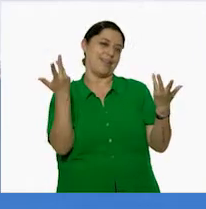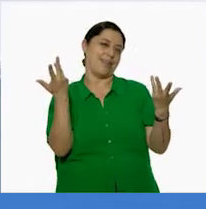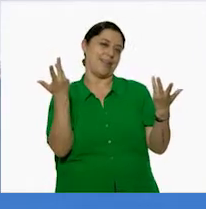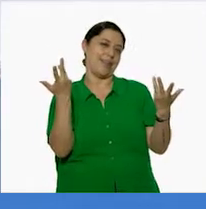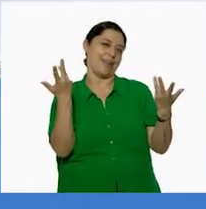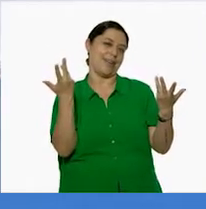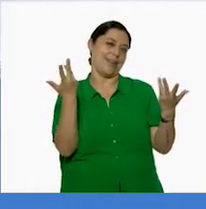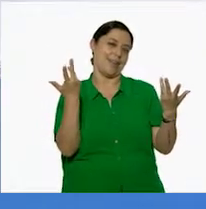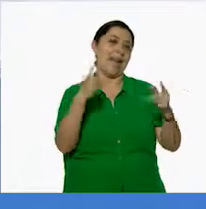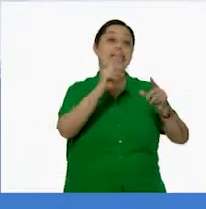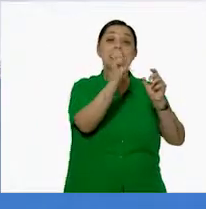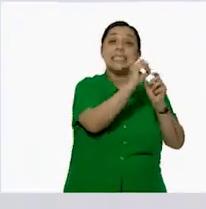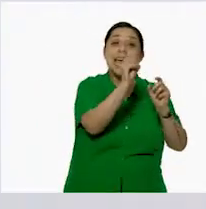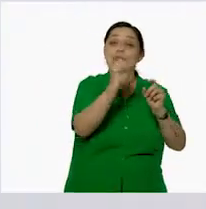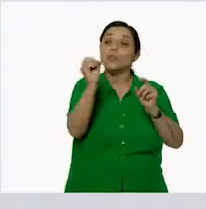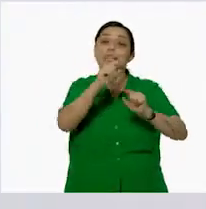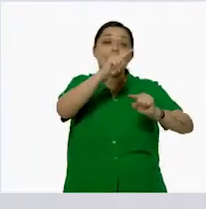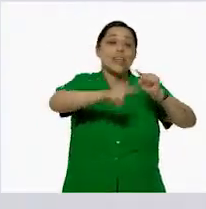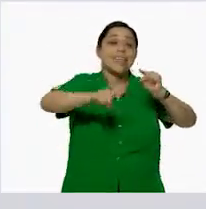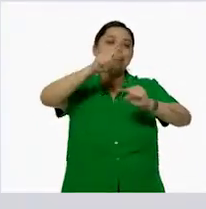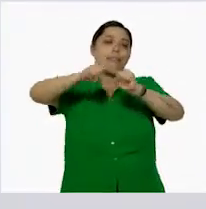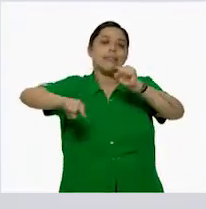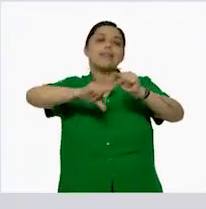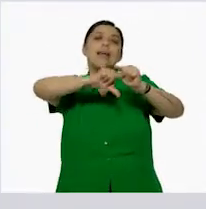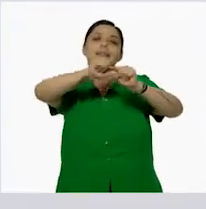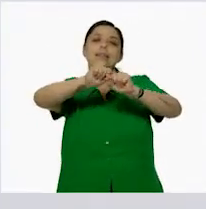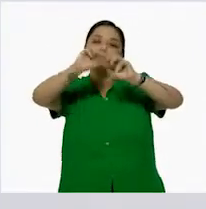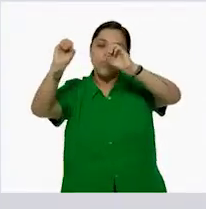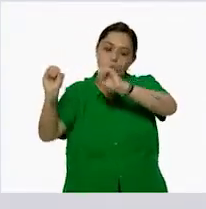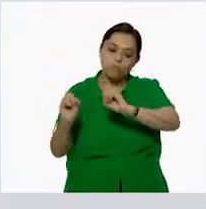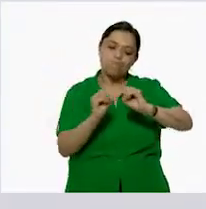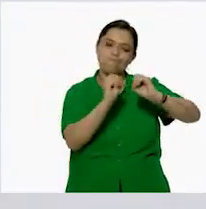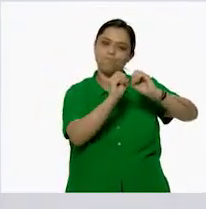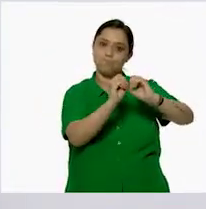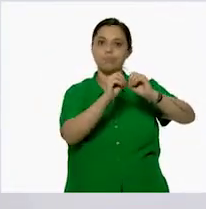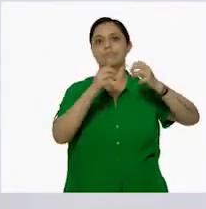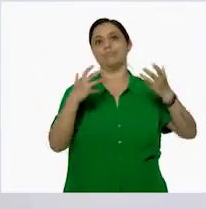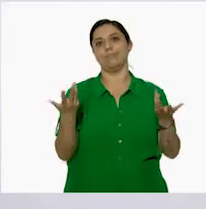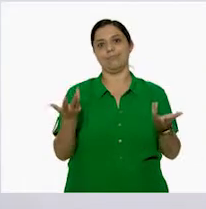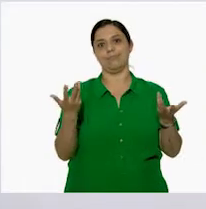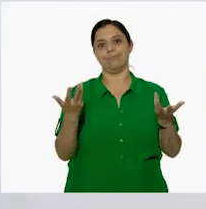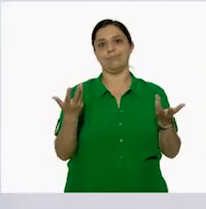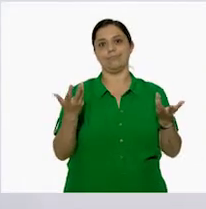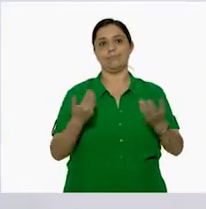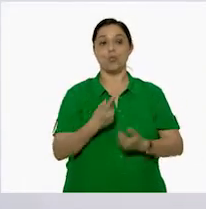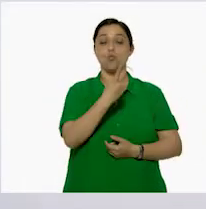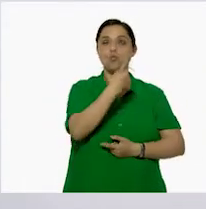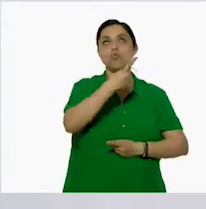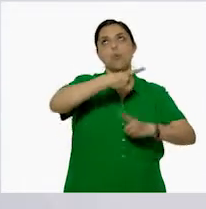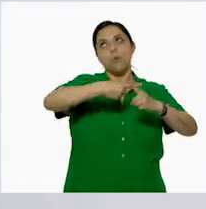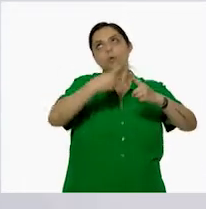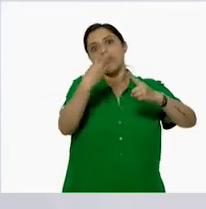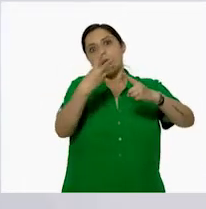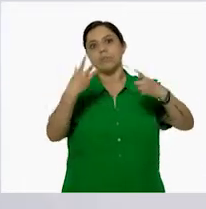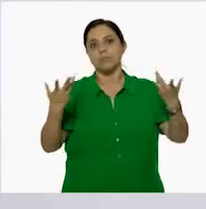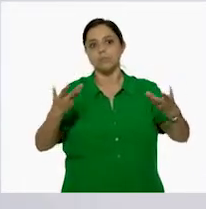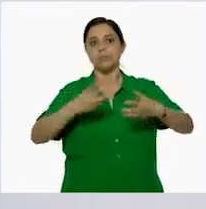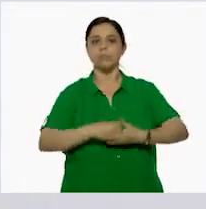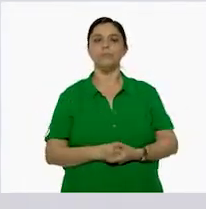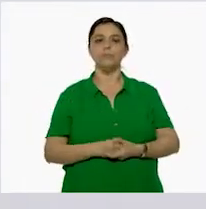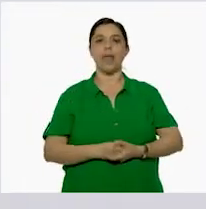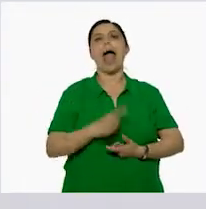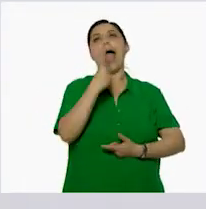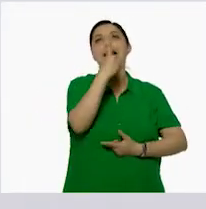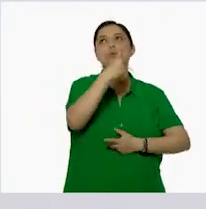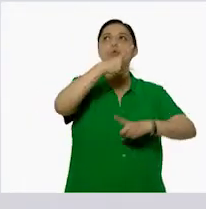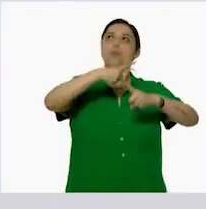sin los ceros y al final le agregas el 0. En este caso sería 1 por 3. ¡Claro! 1